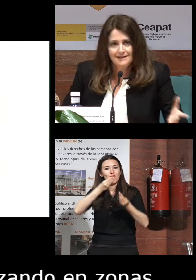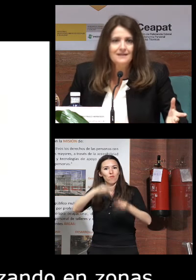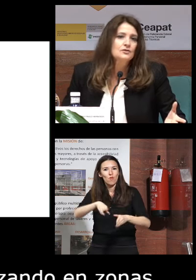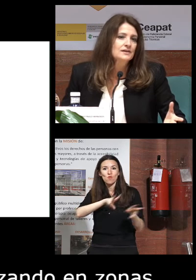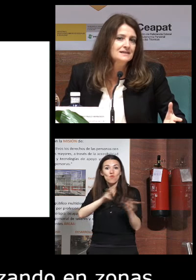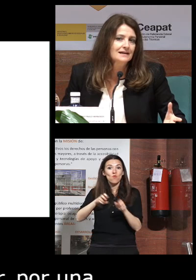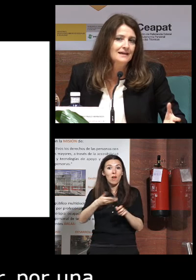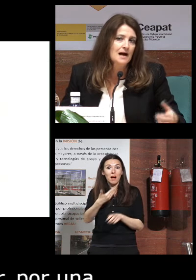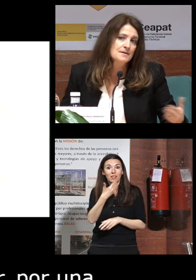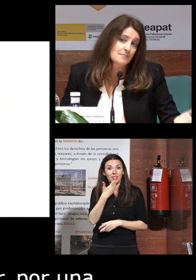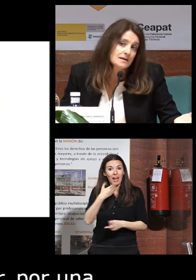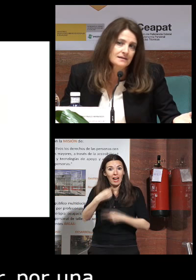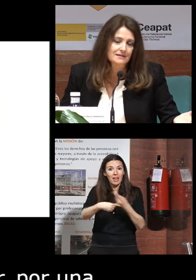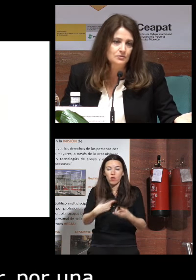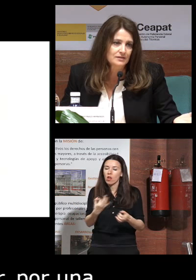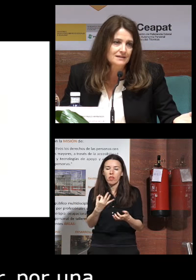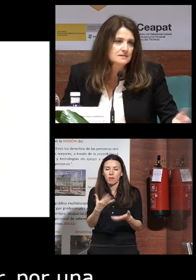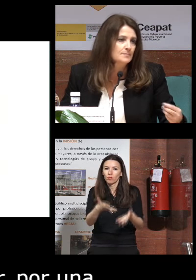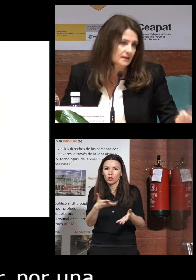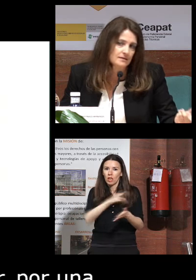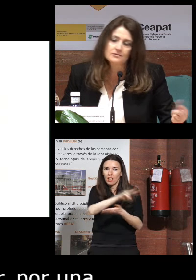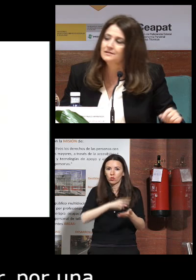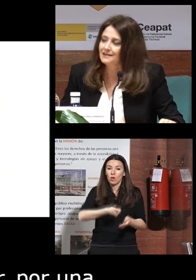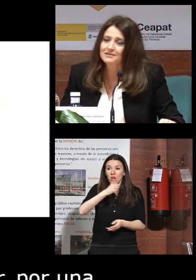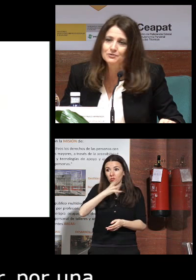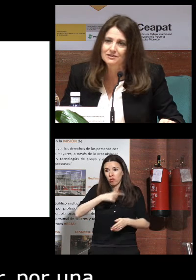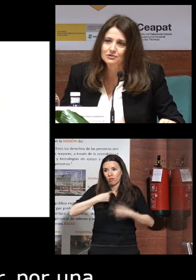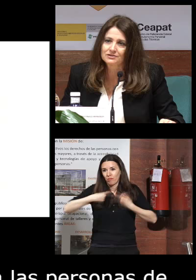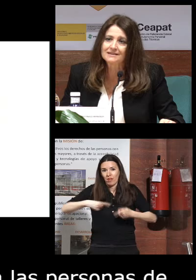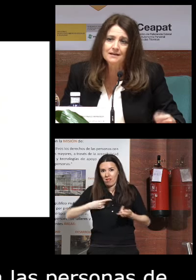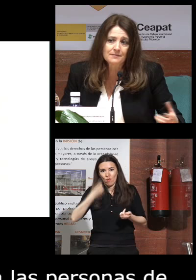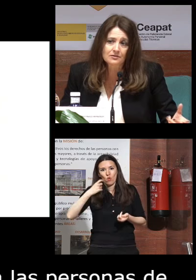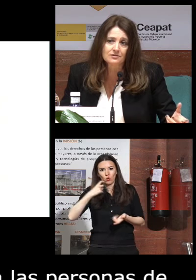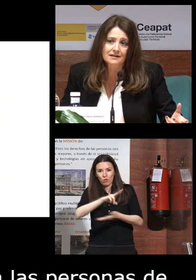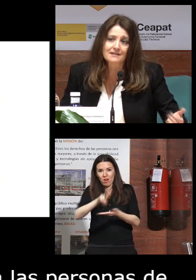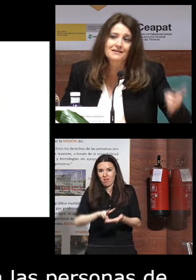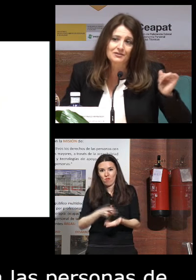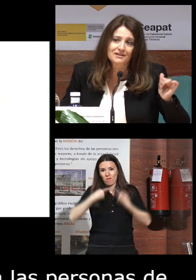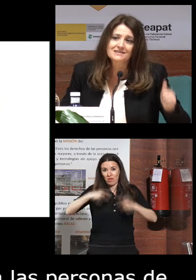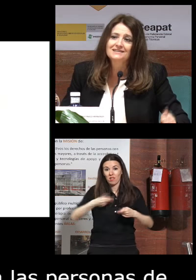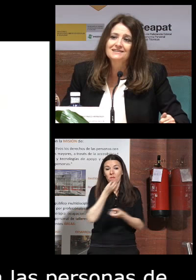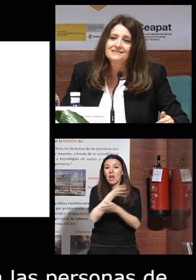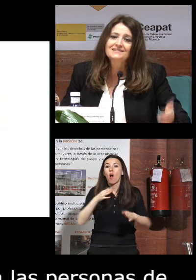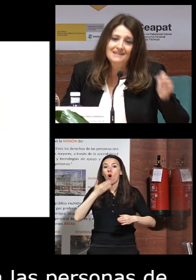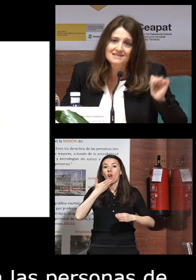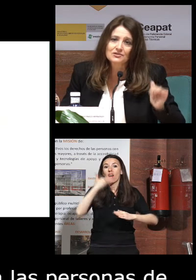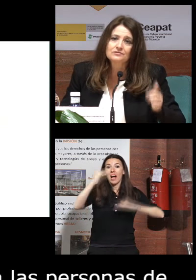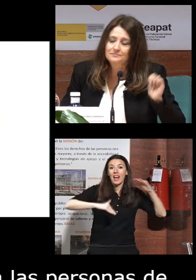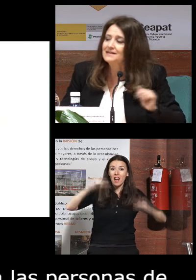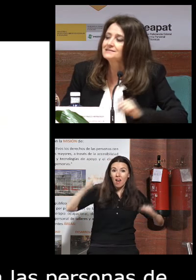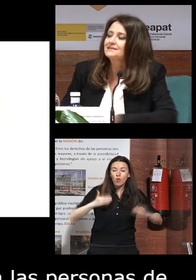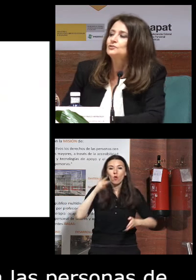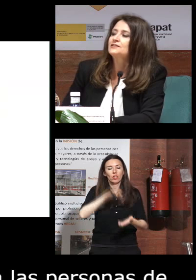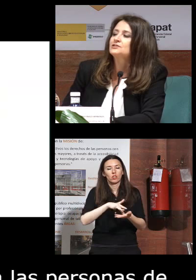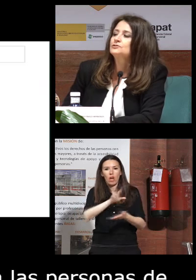nuevas generaciones a que amen más la lectura que se está perdiendo el hábito lector y quién mejor que generaciones que han sido